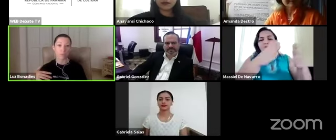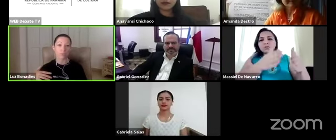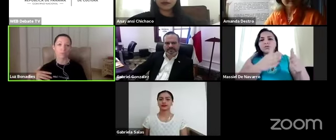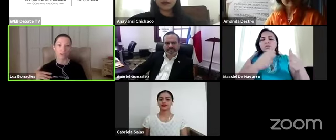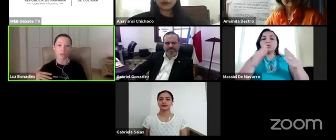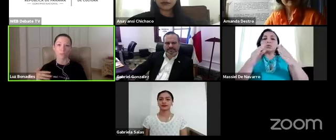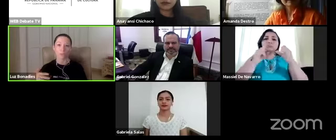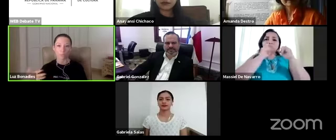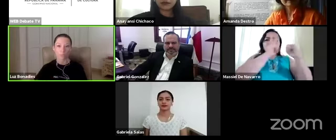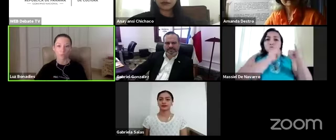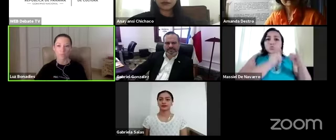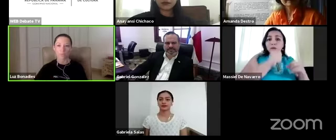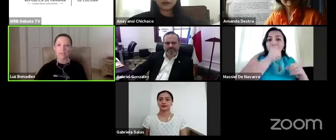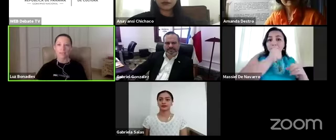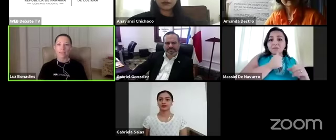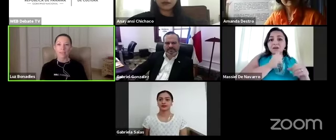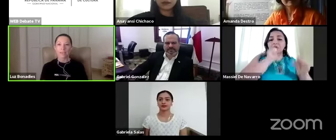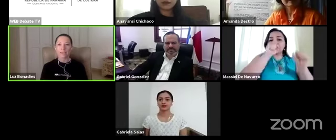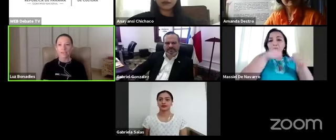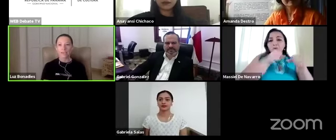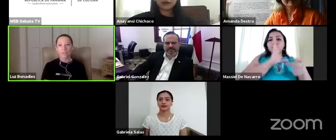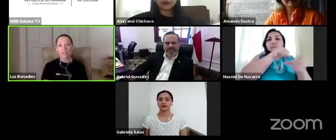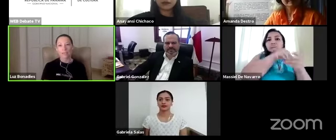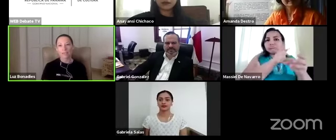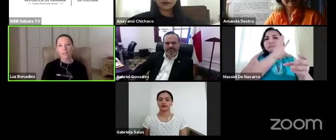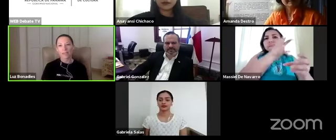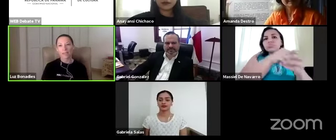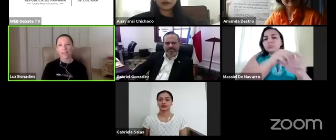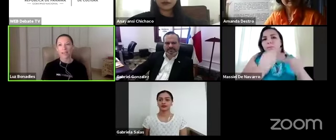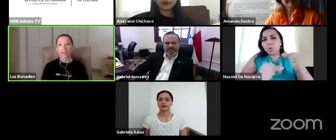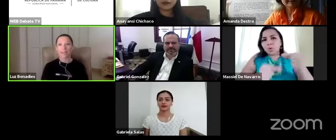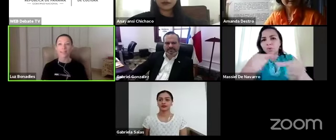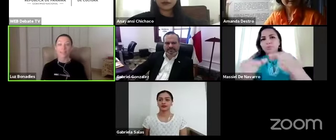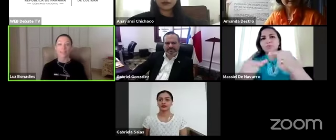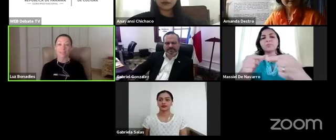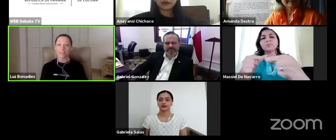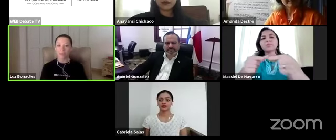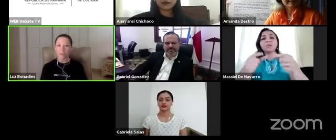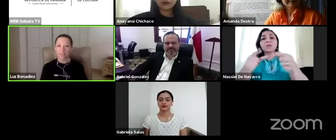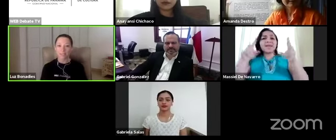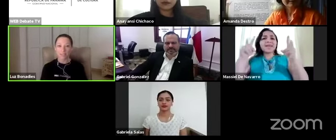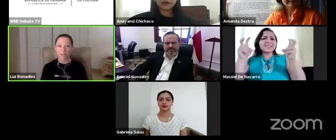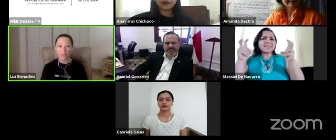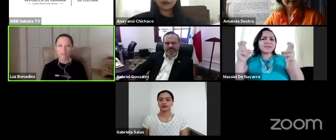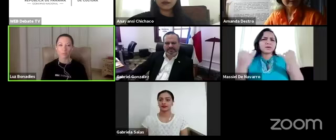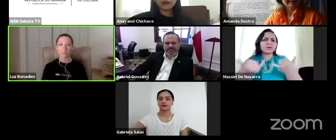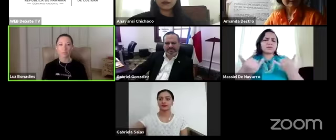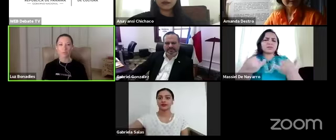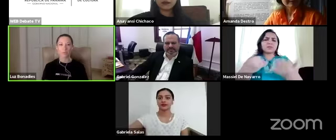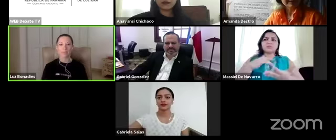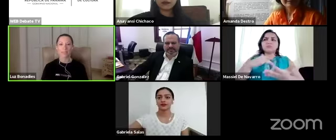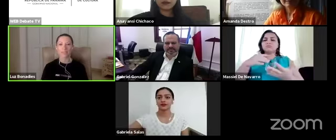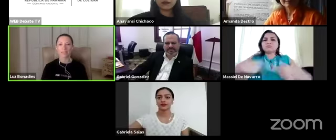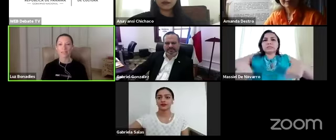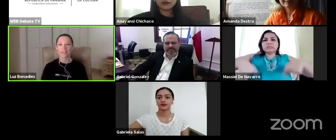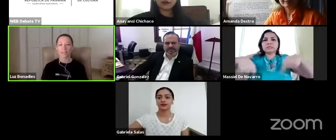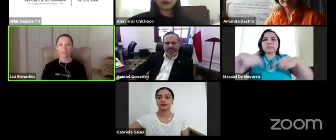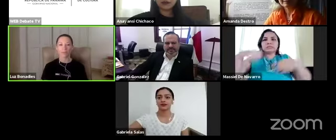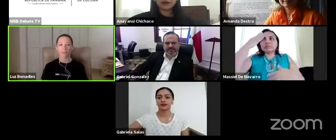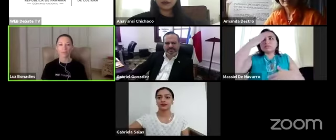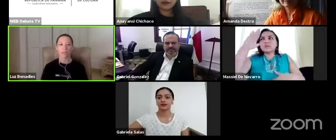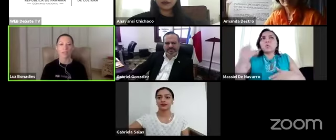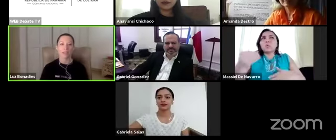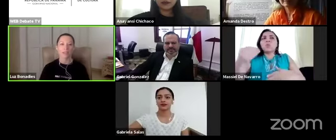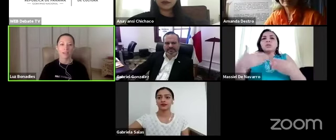podremos sumarnos poco a poco el tema es que ante la incertidumbre de saber cuándo podamos volver a abrir las